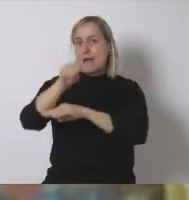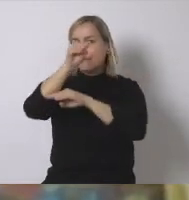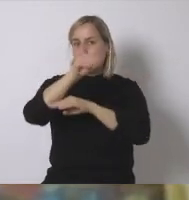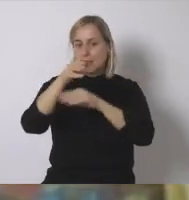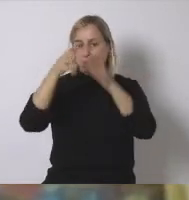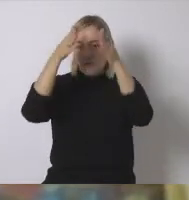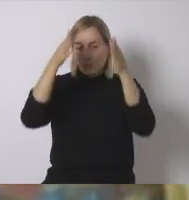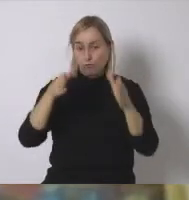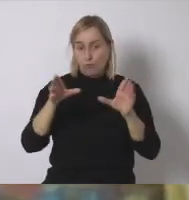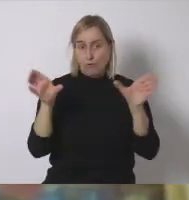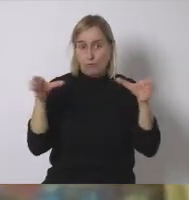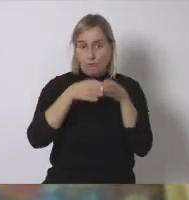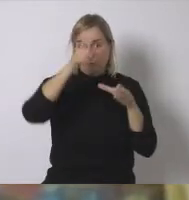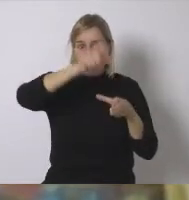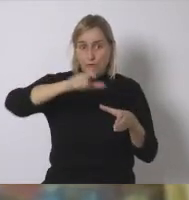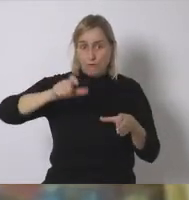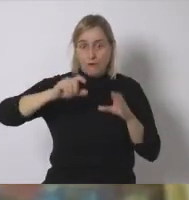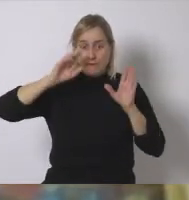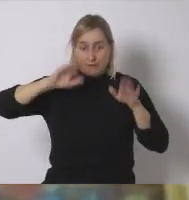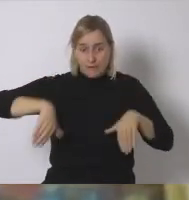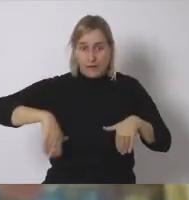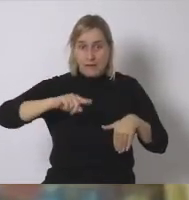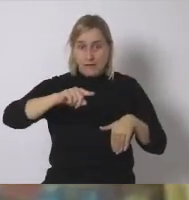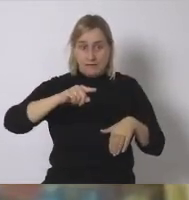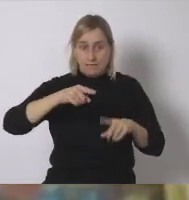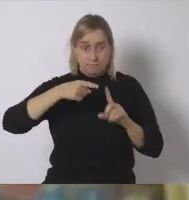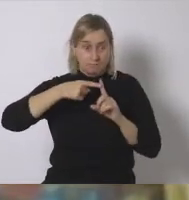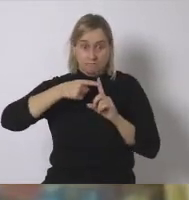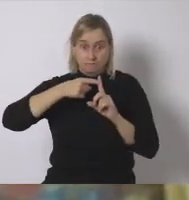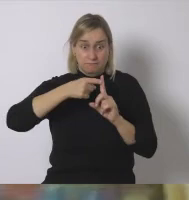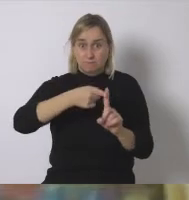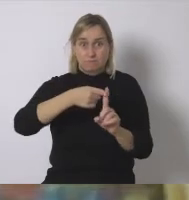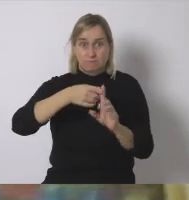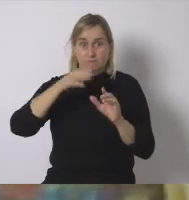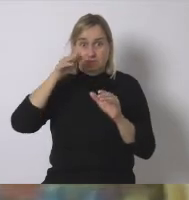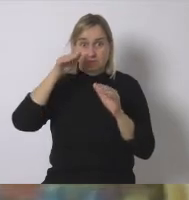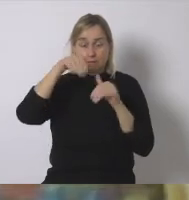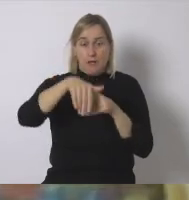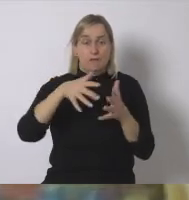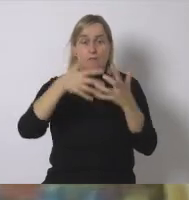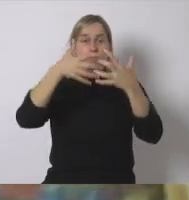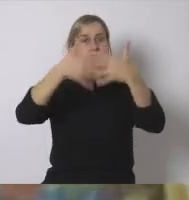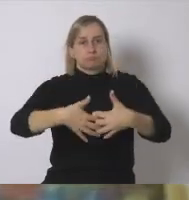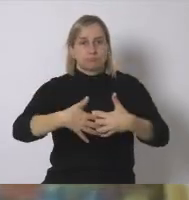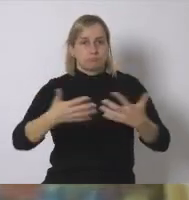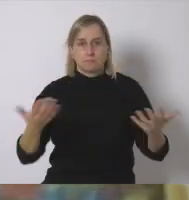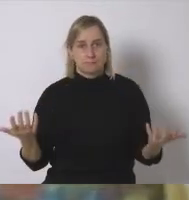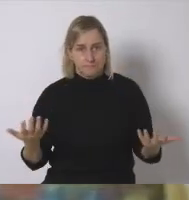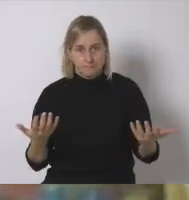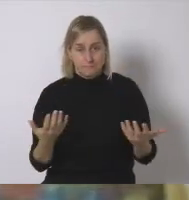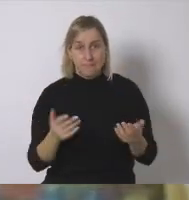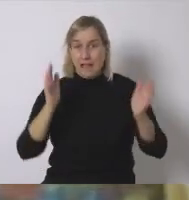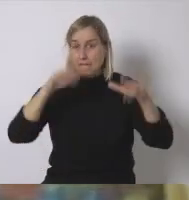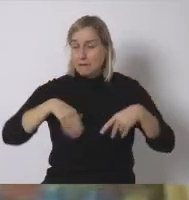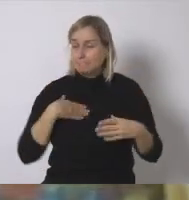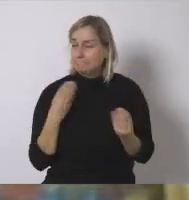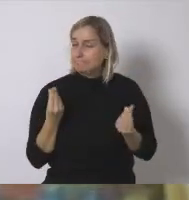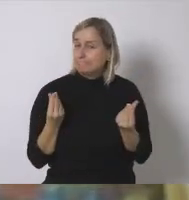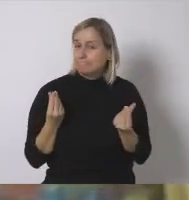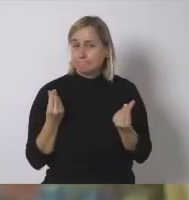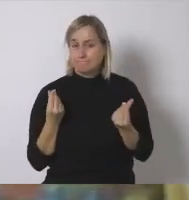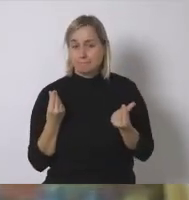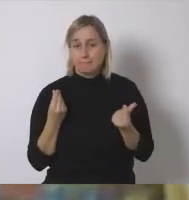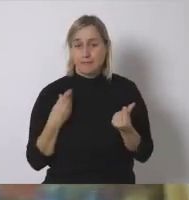civilización que va a encontrarse con el colapso y me da la impresión de que no es